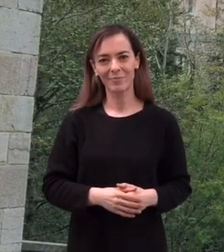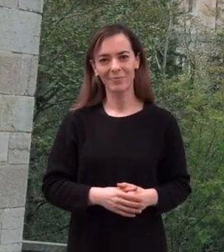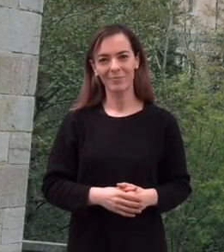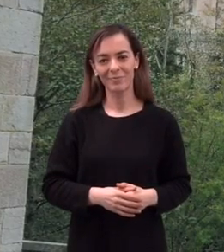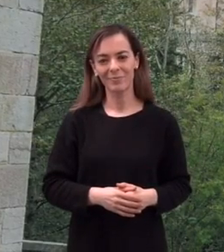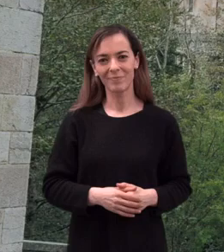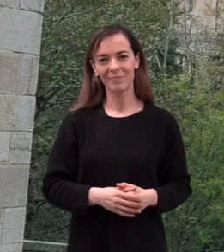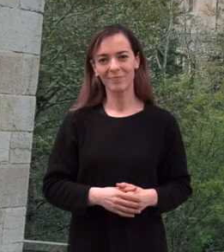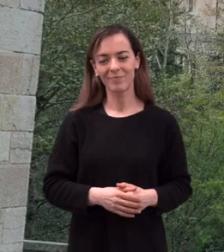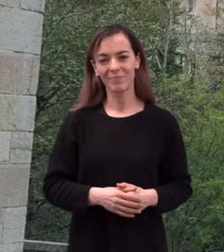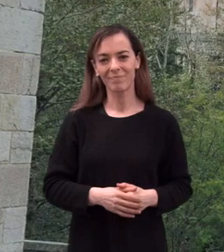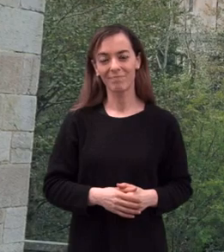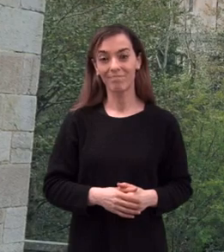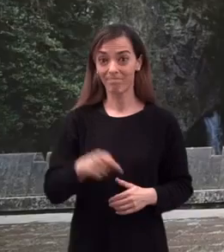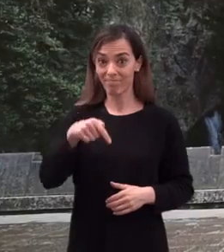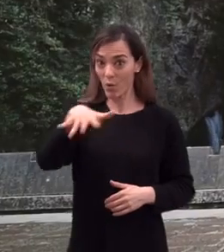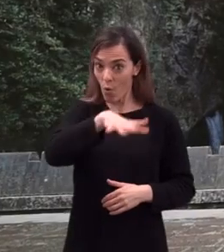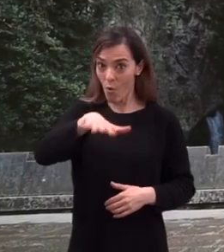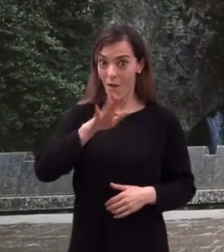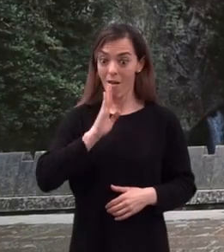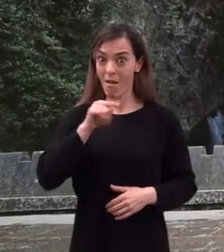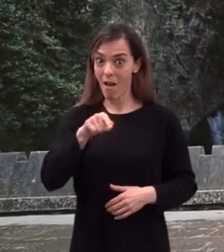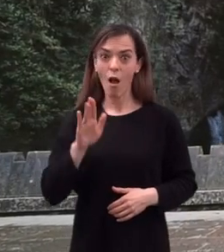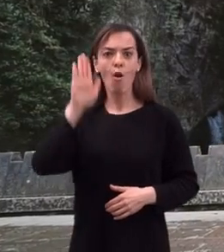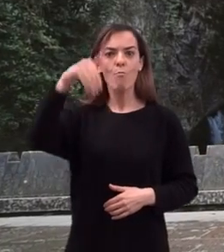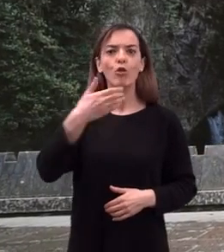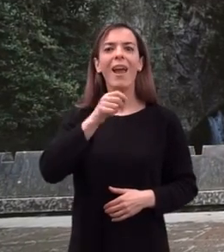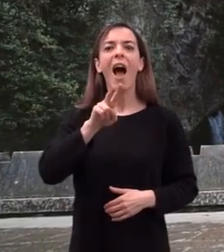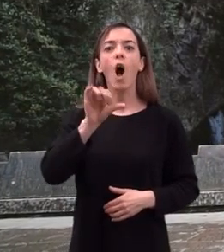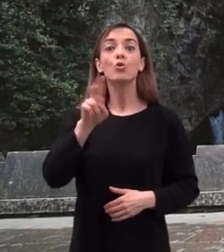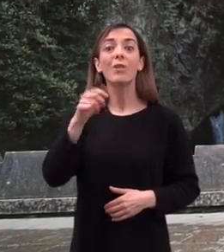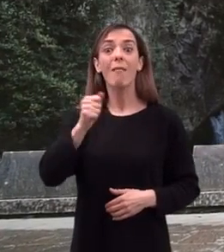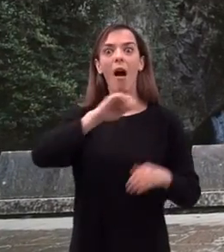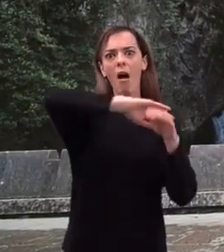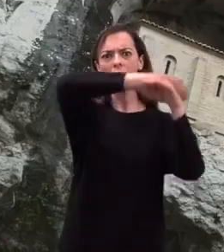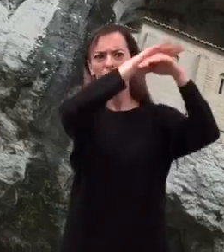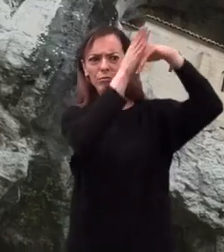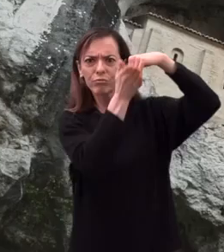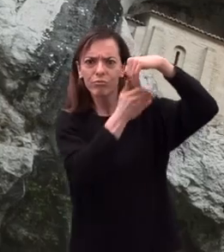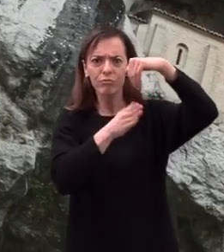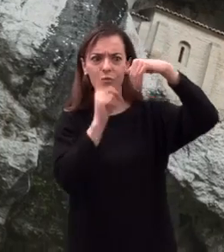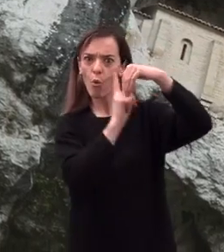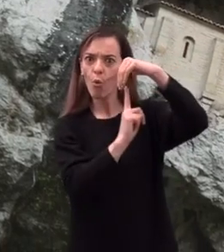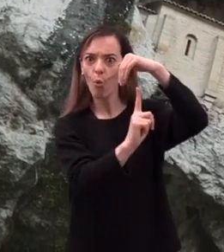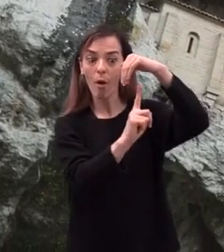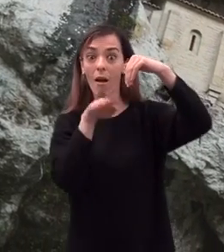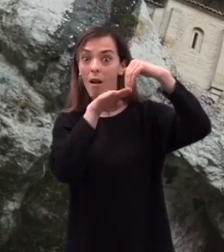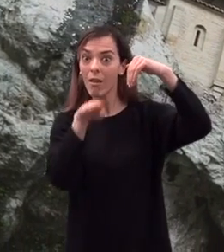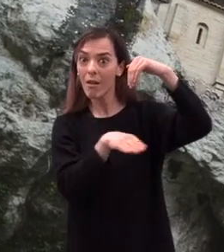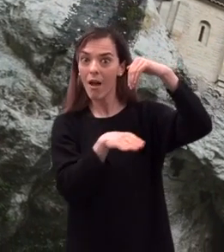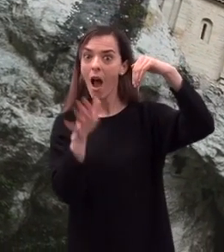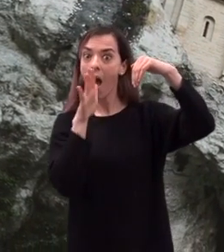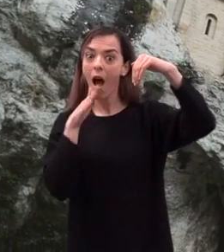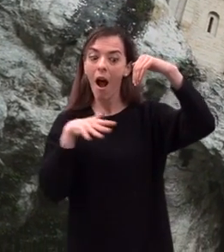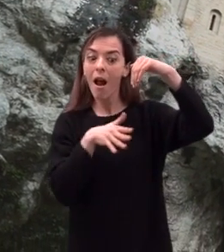En este lugar, el monte Auseba se quiebra para acoger una gruta. Y bajo ella, el